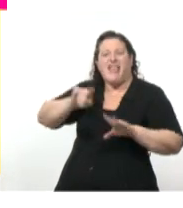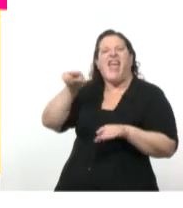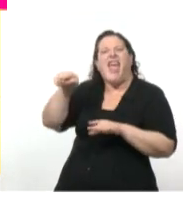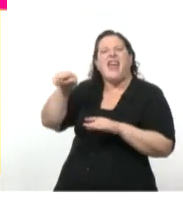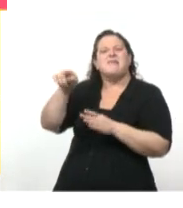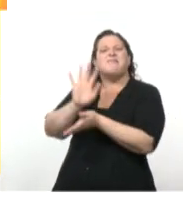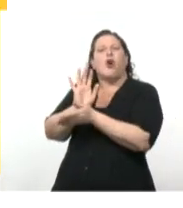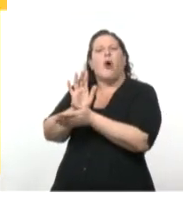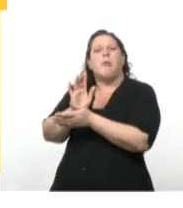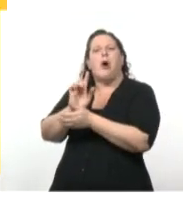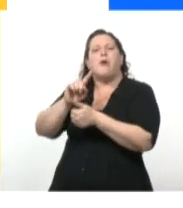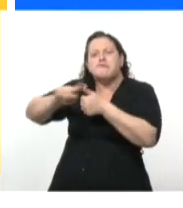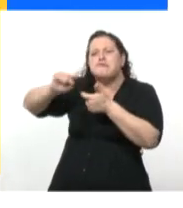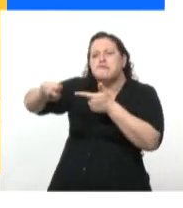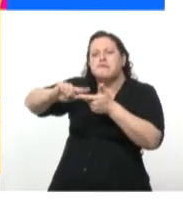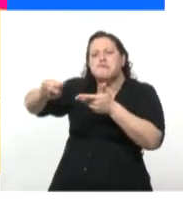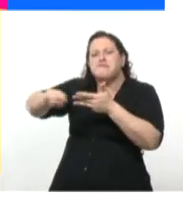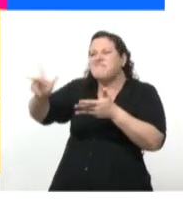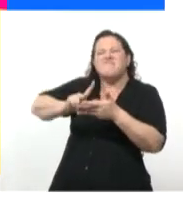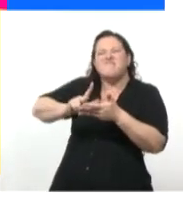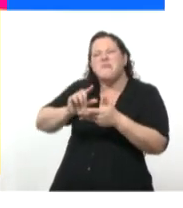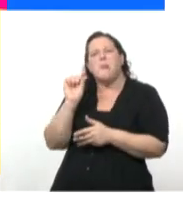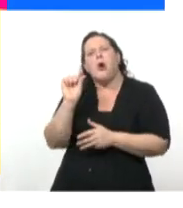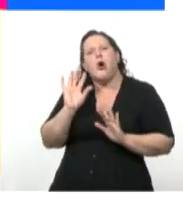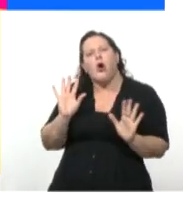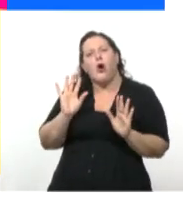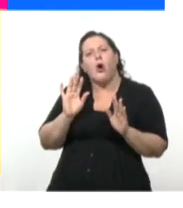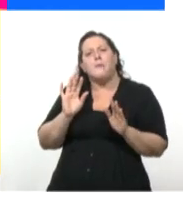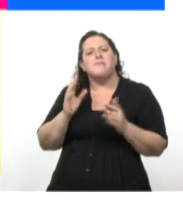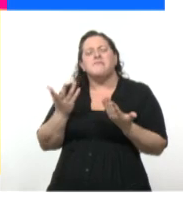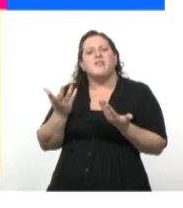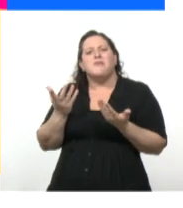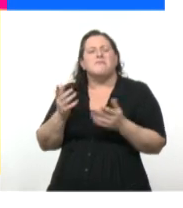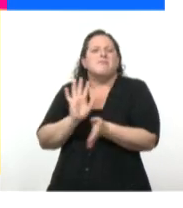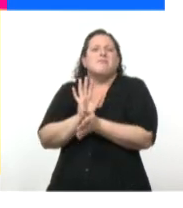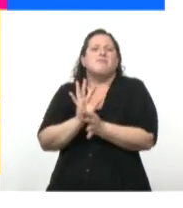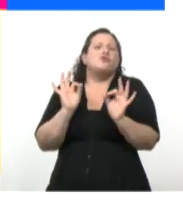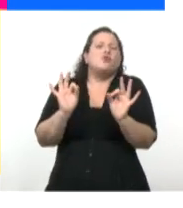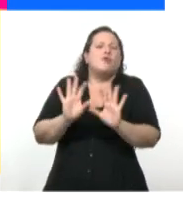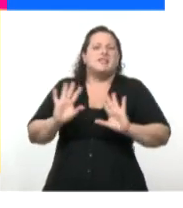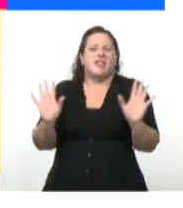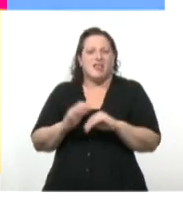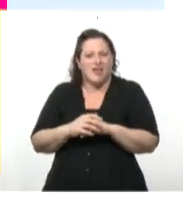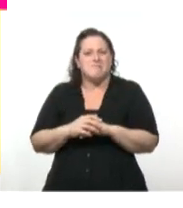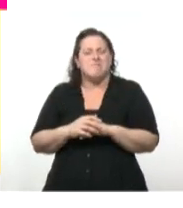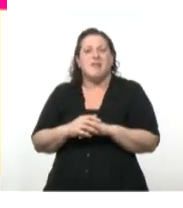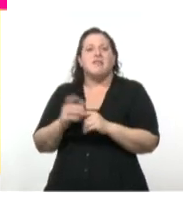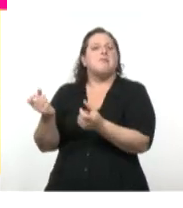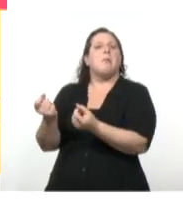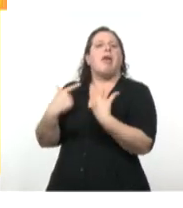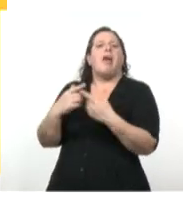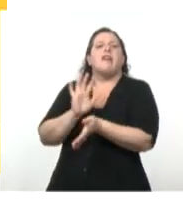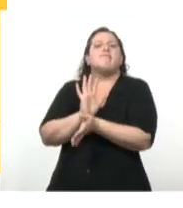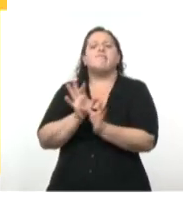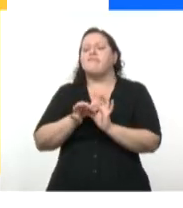No eran muy largas ni no eran muy precisas tampoco, pero alcanzaba. Me daban el espacio suficiente para